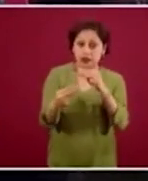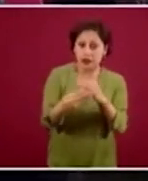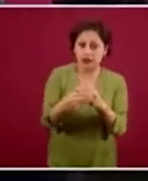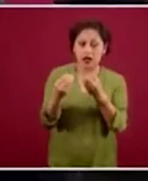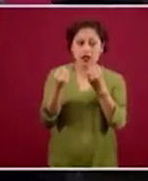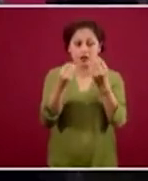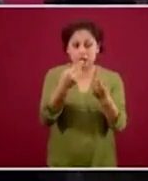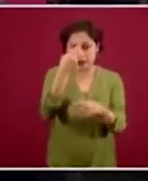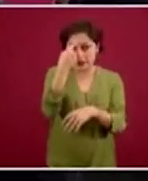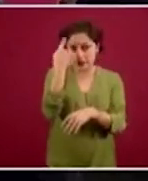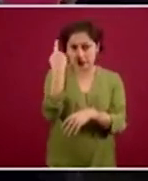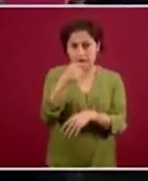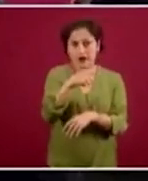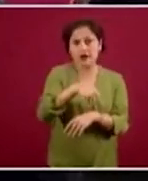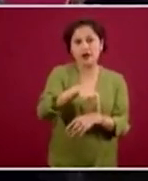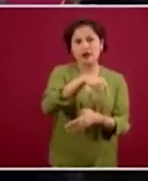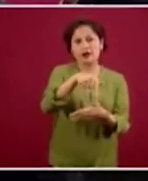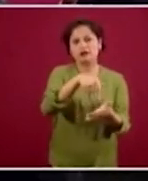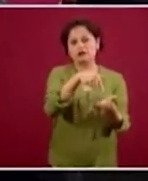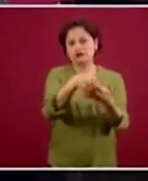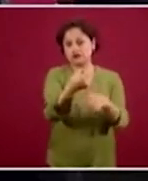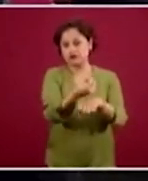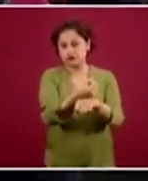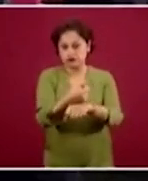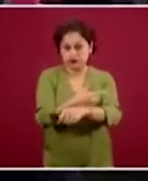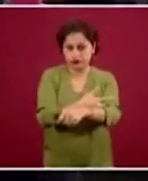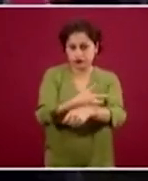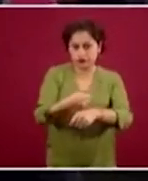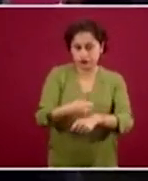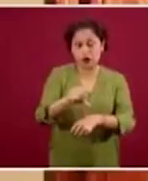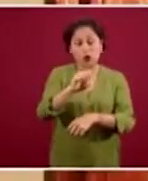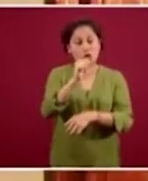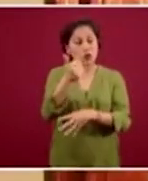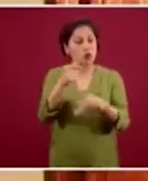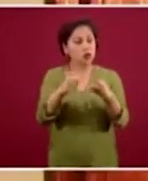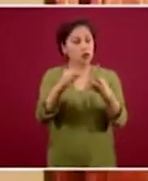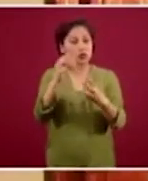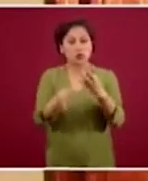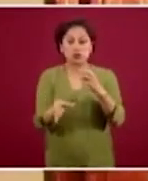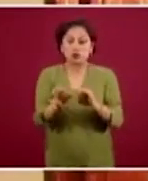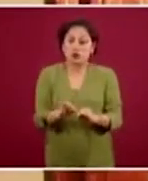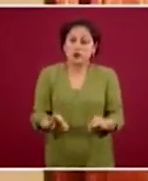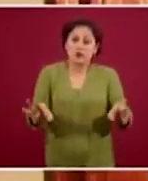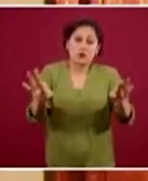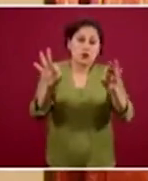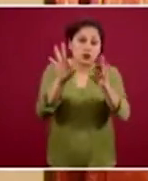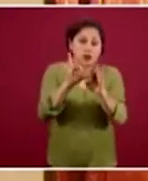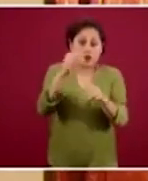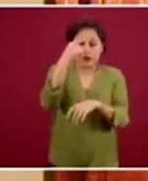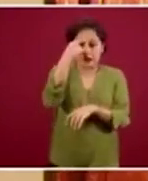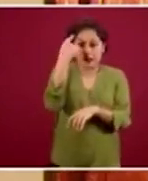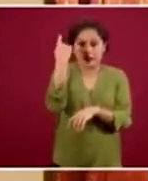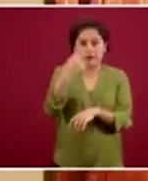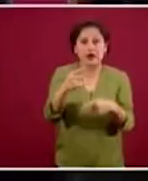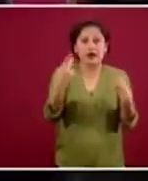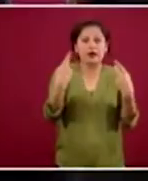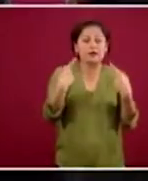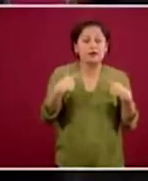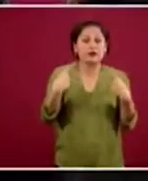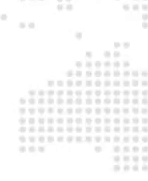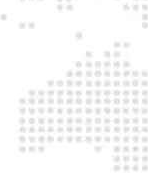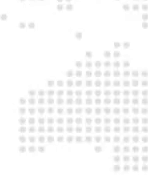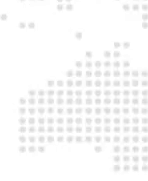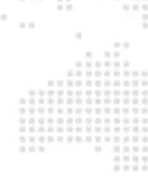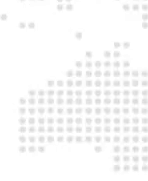Y un punto totalmente importante en el Sistema Nacional de Sangre, la gestión del recurso humano que atiende los bancos de